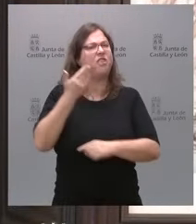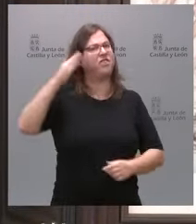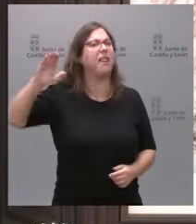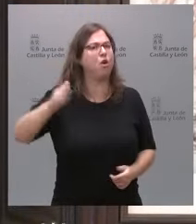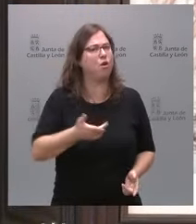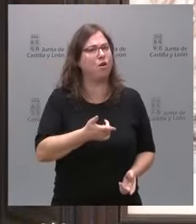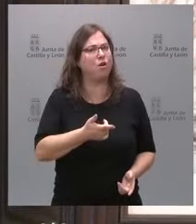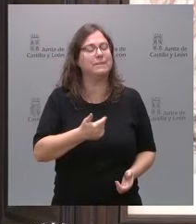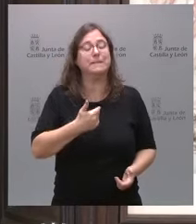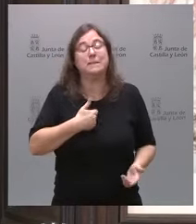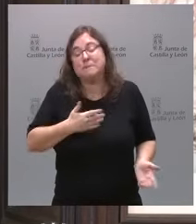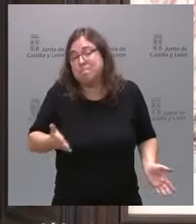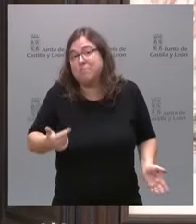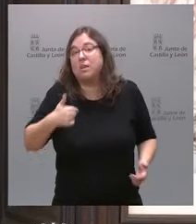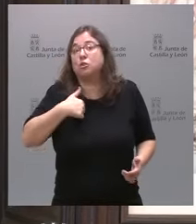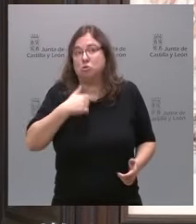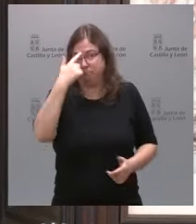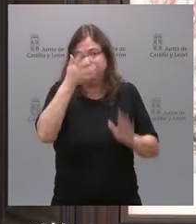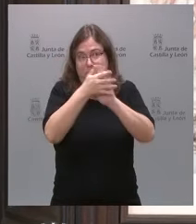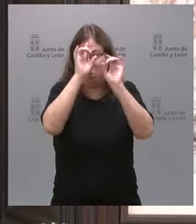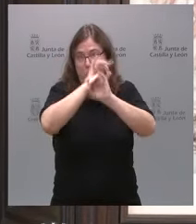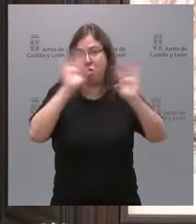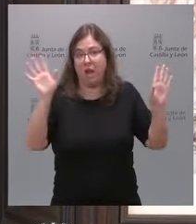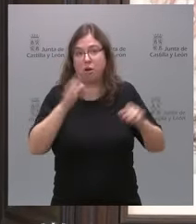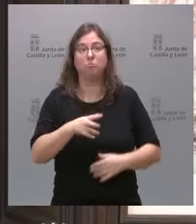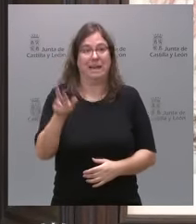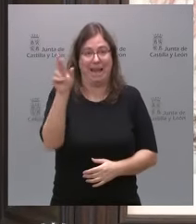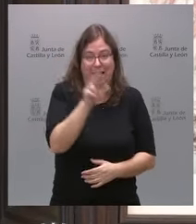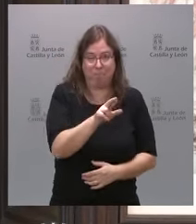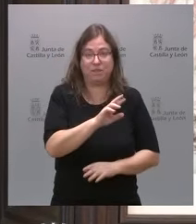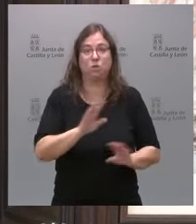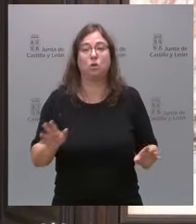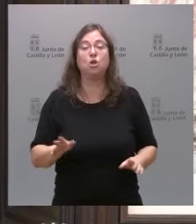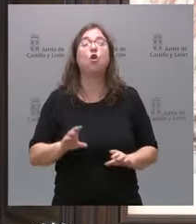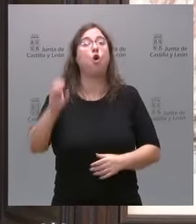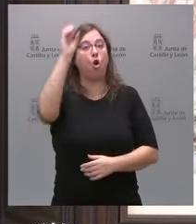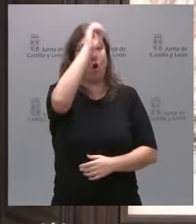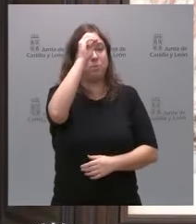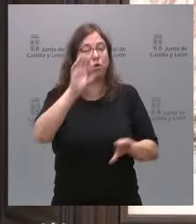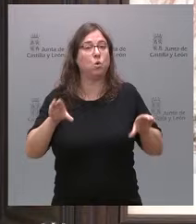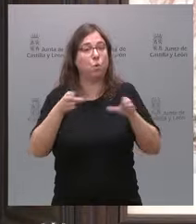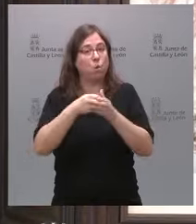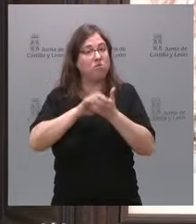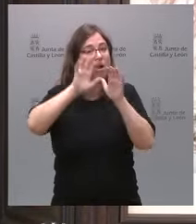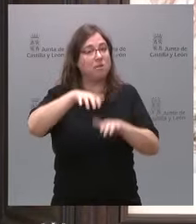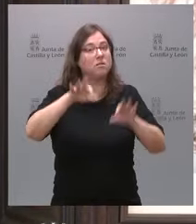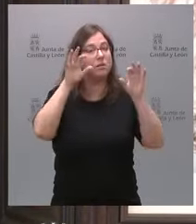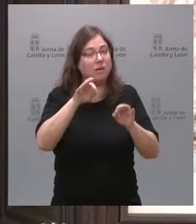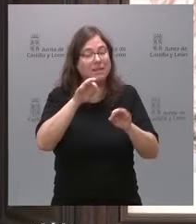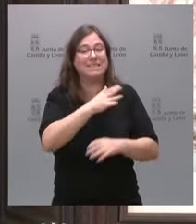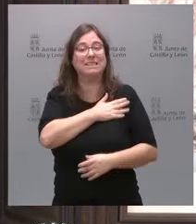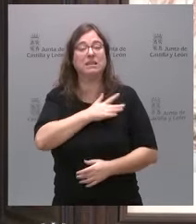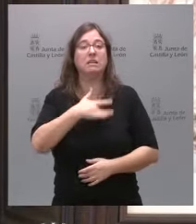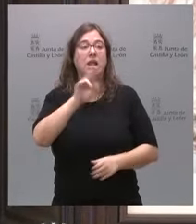Creo que lo he sido claro y lo vuelvo a reiterar. La posición de la Junta de Castilla y León es recurrir la